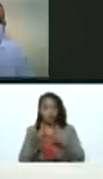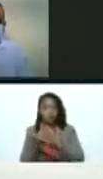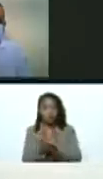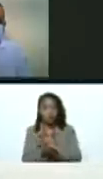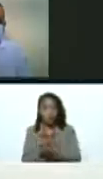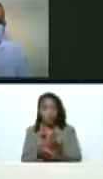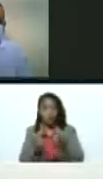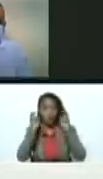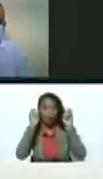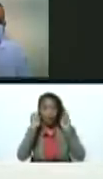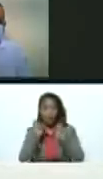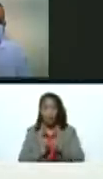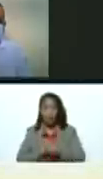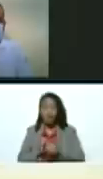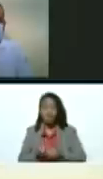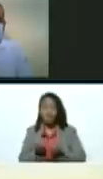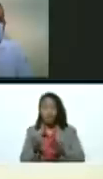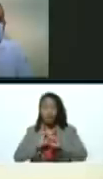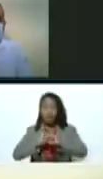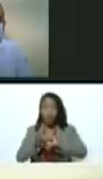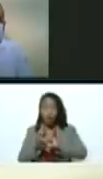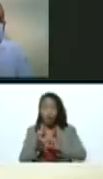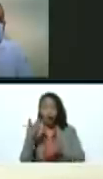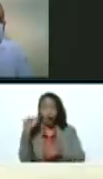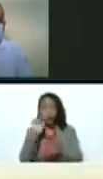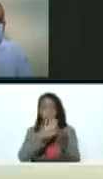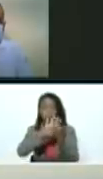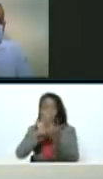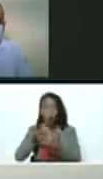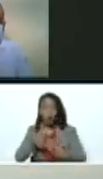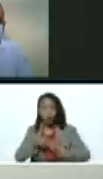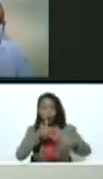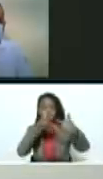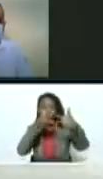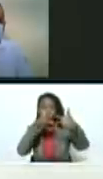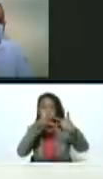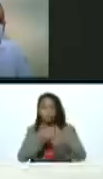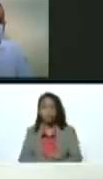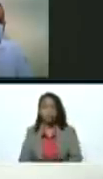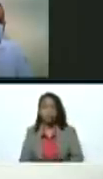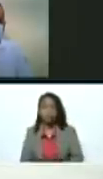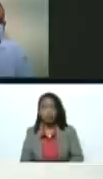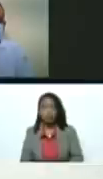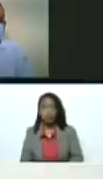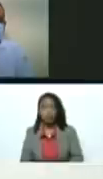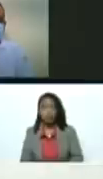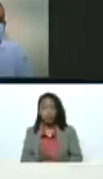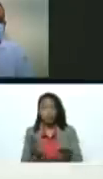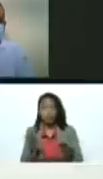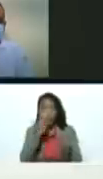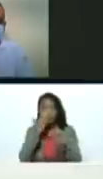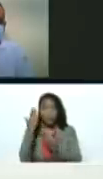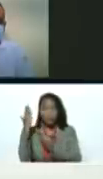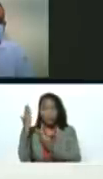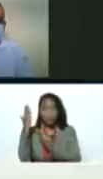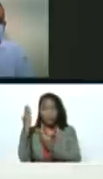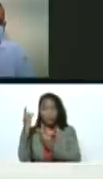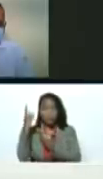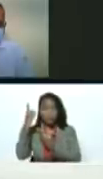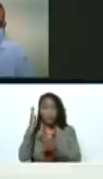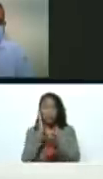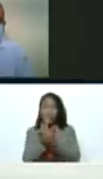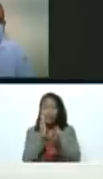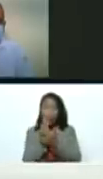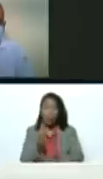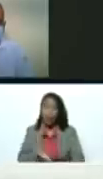por motivo del coronavirus, están conectados a través de la videoconferencia. Decía que siempre es importante la